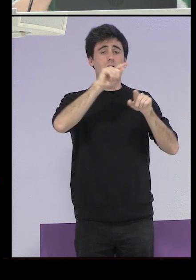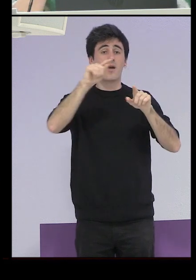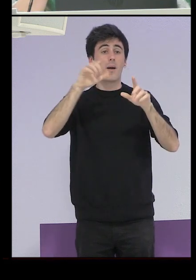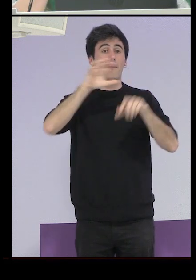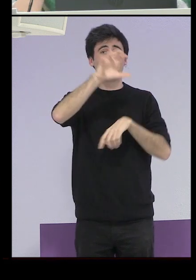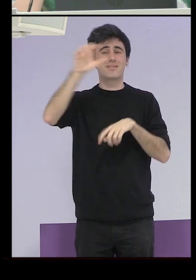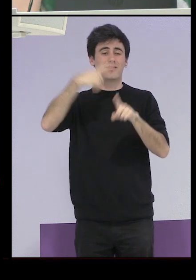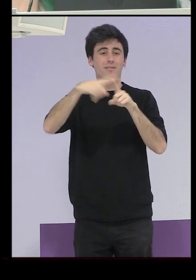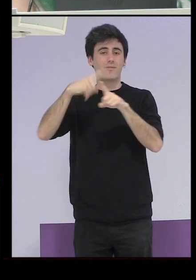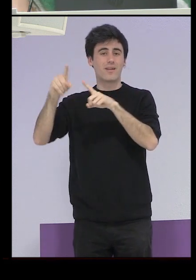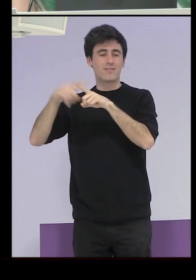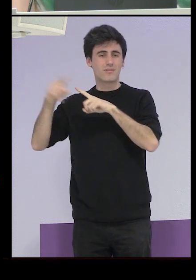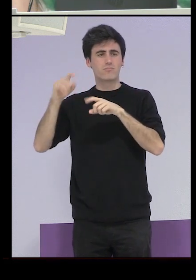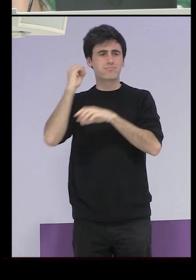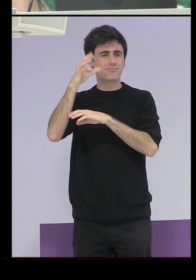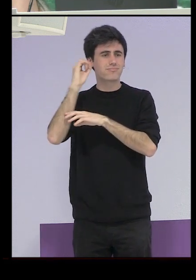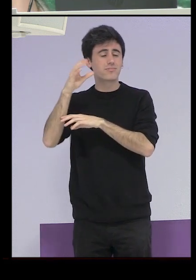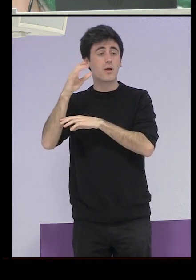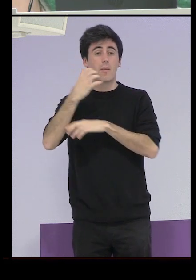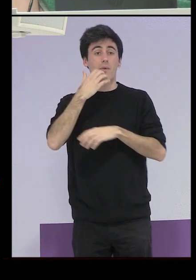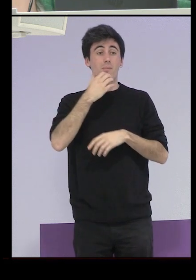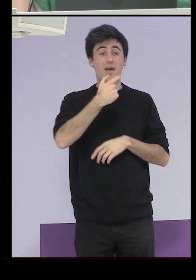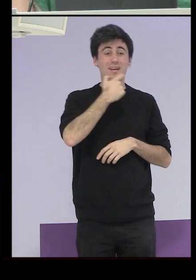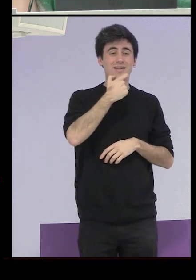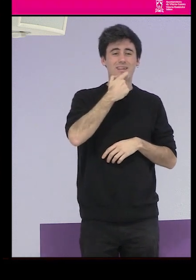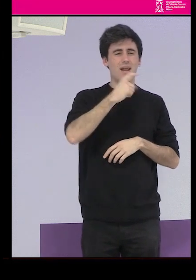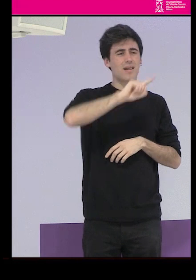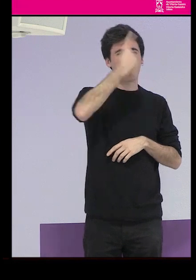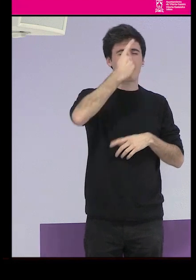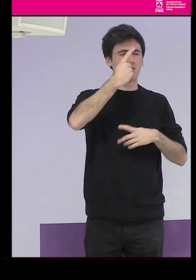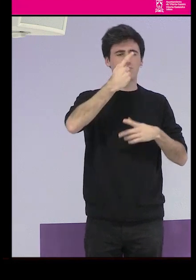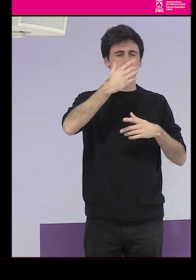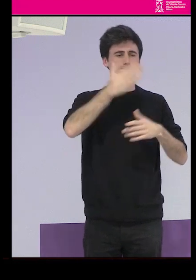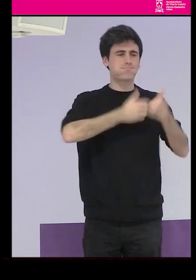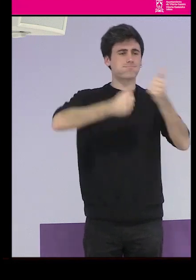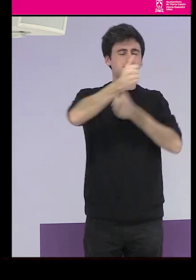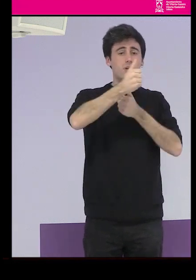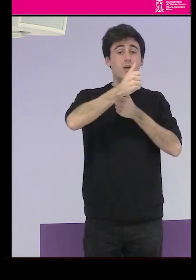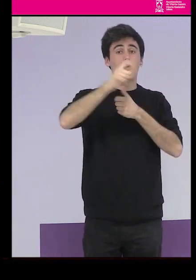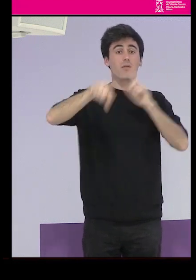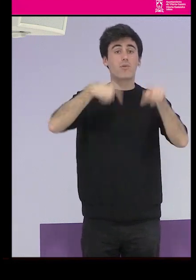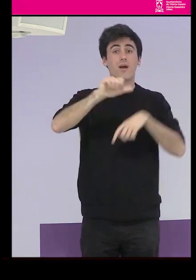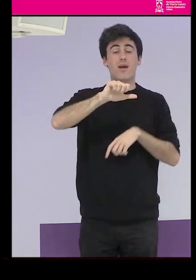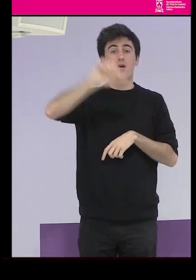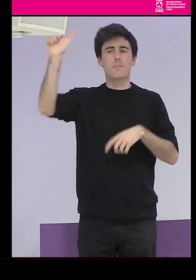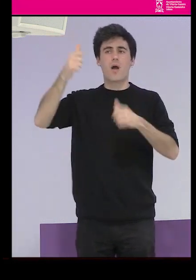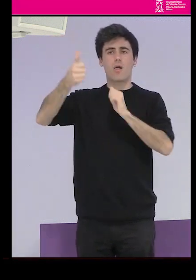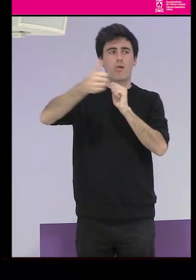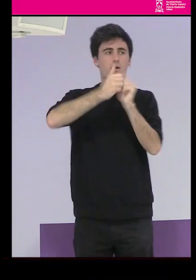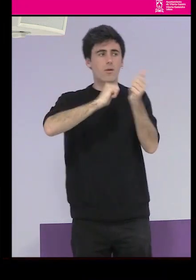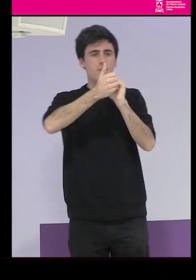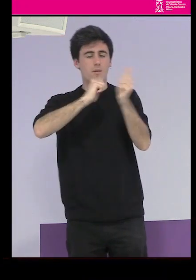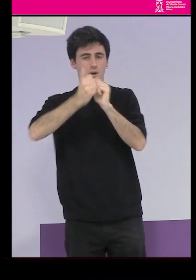en ese sentido fue un poco Inglaterra el país que más generó discurso en torno a la abolición de la prostitución y el resto de Europa fue un poco imitándolo.